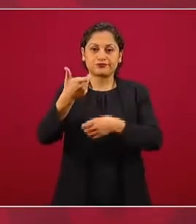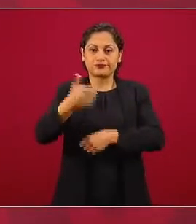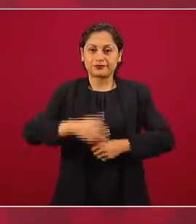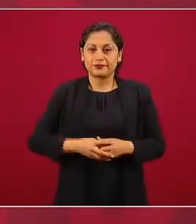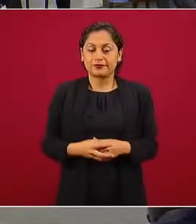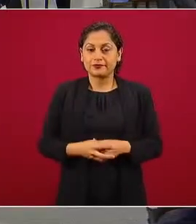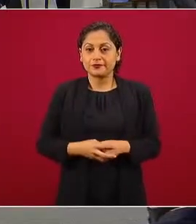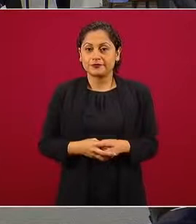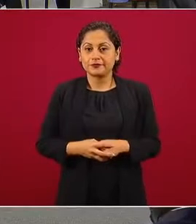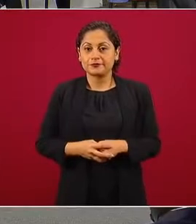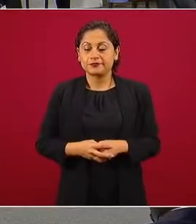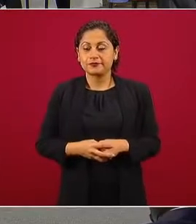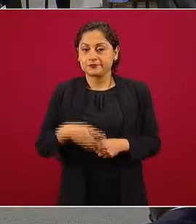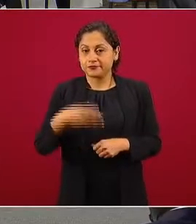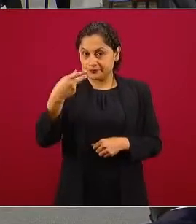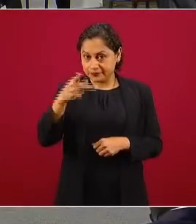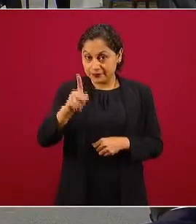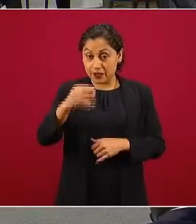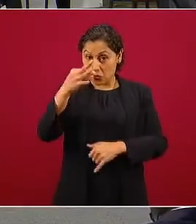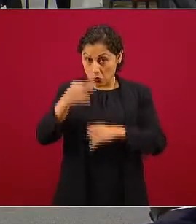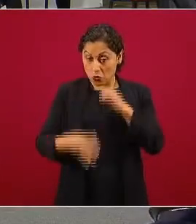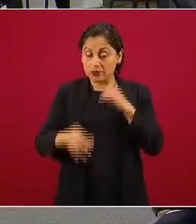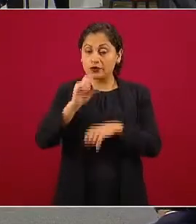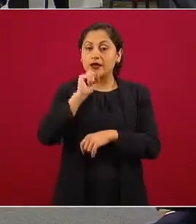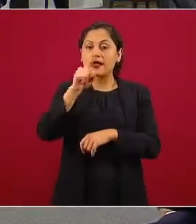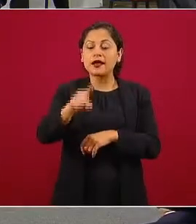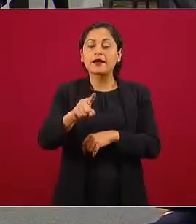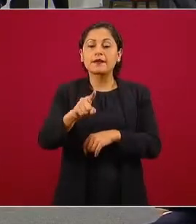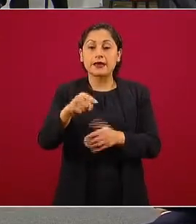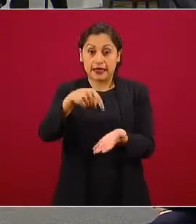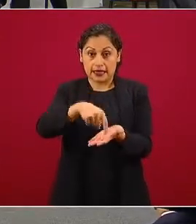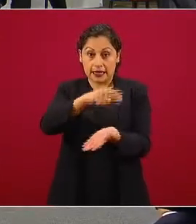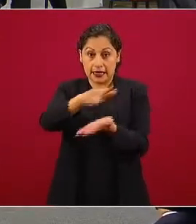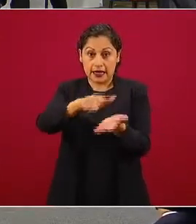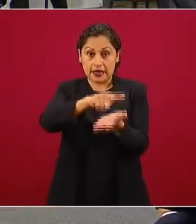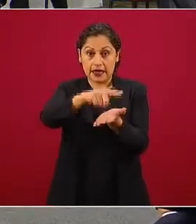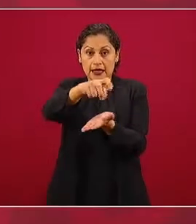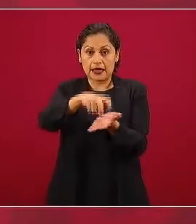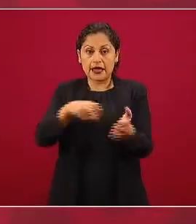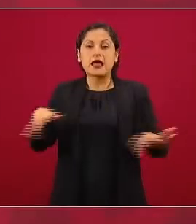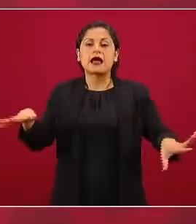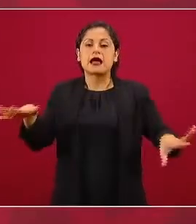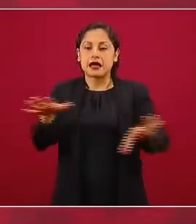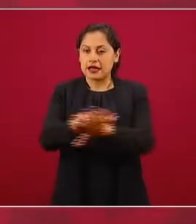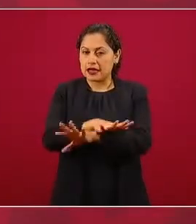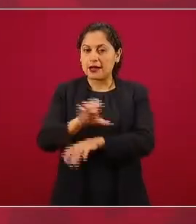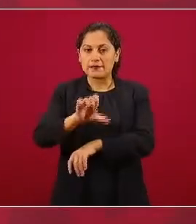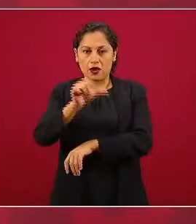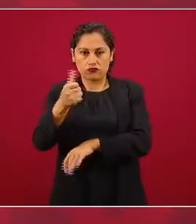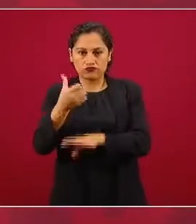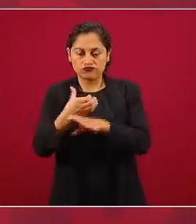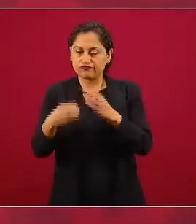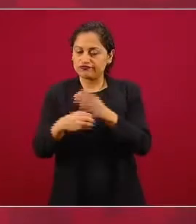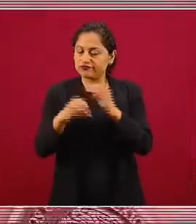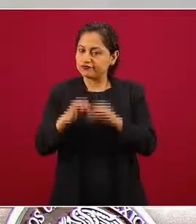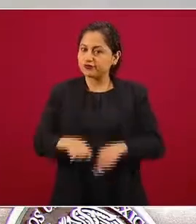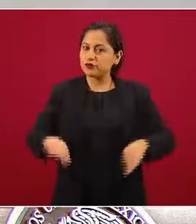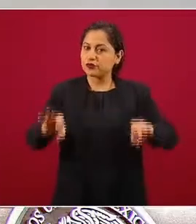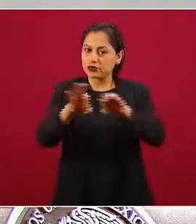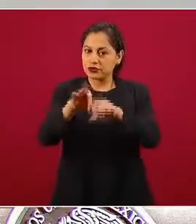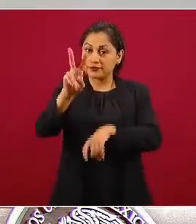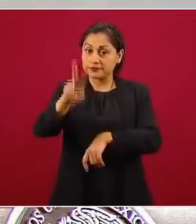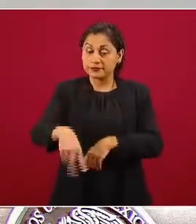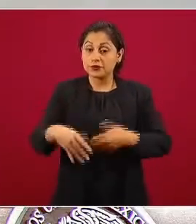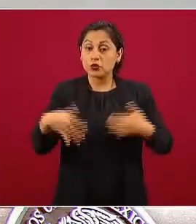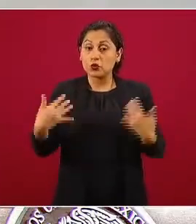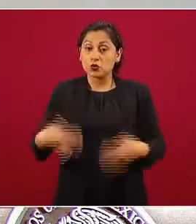último, lo que va a cambiar también las condiciones de este sistema, y que no se ha dicho aquí, es la política salarial que tiene este